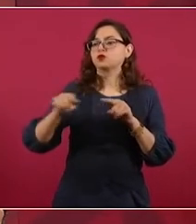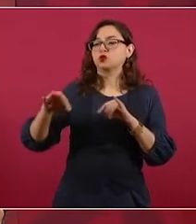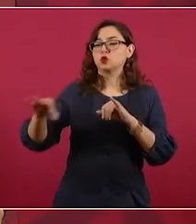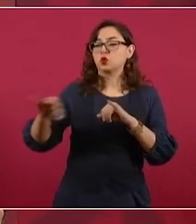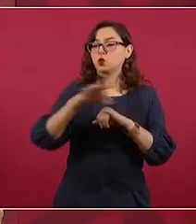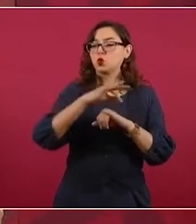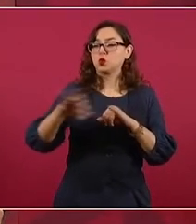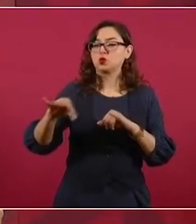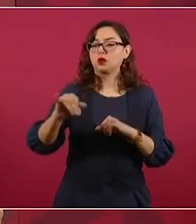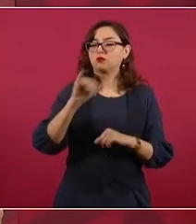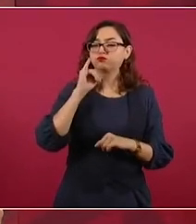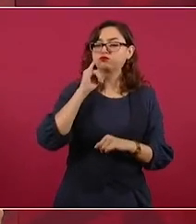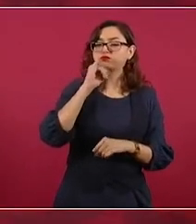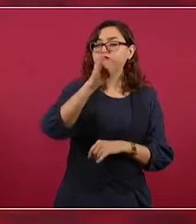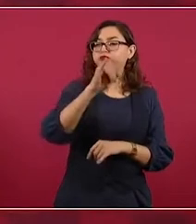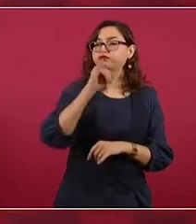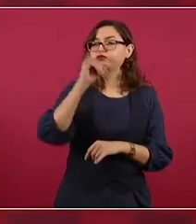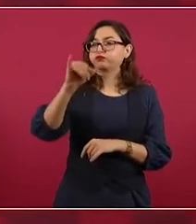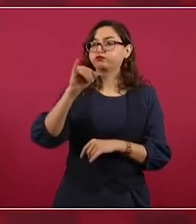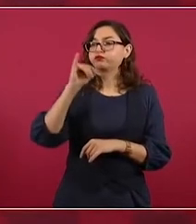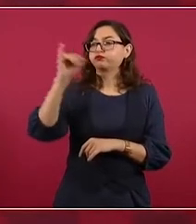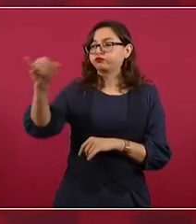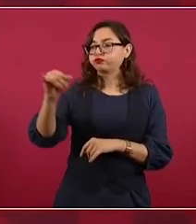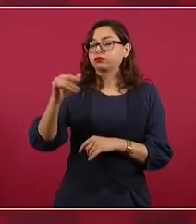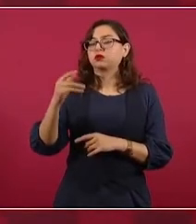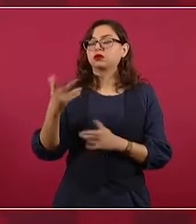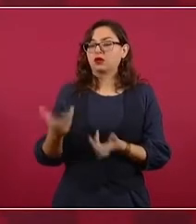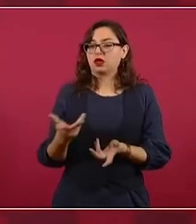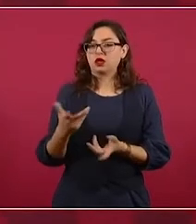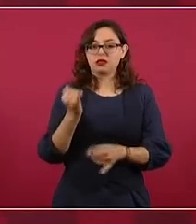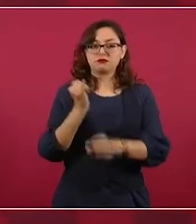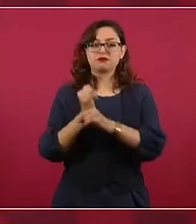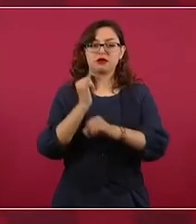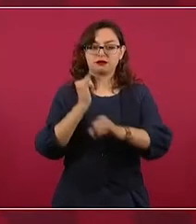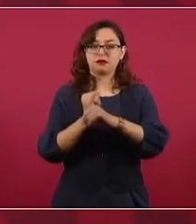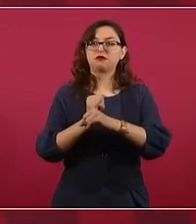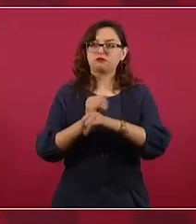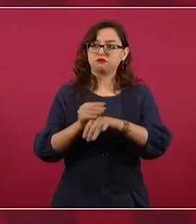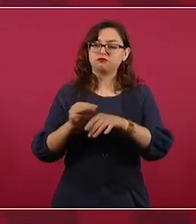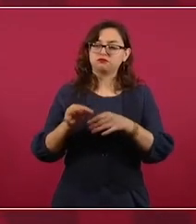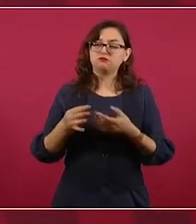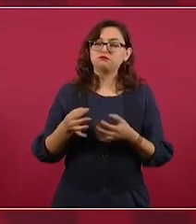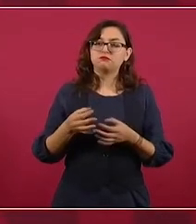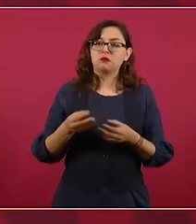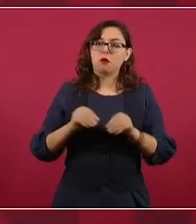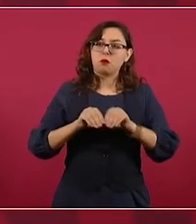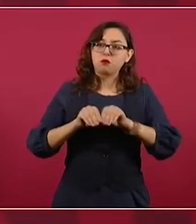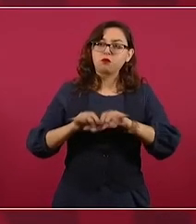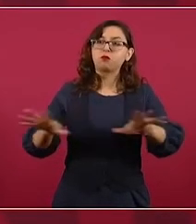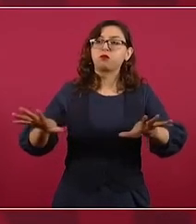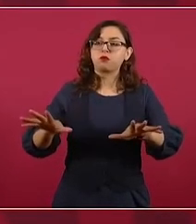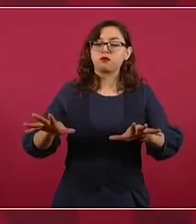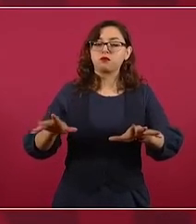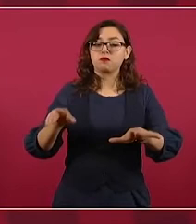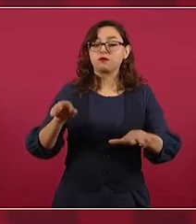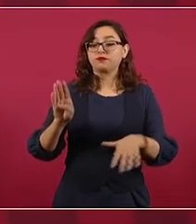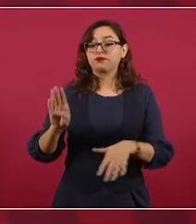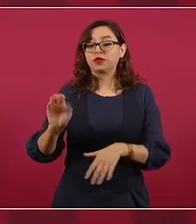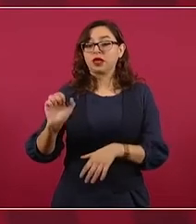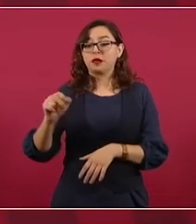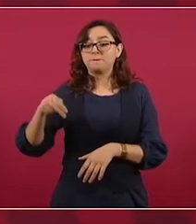los bancos del bienestar para la entrega